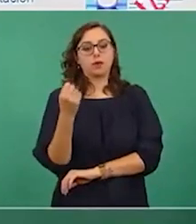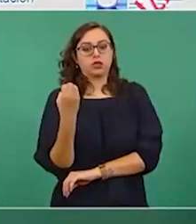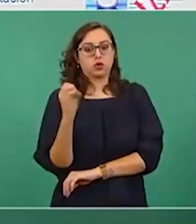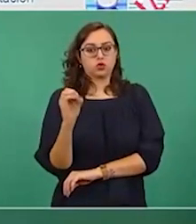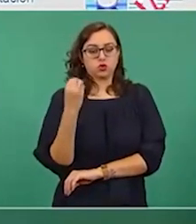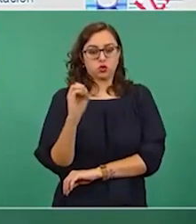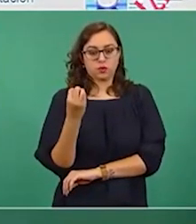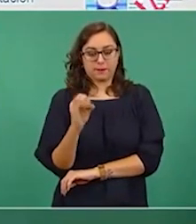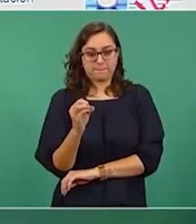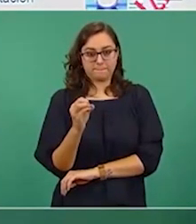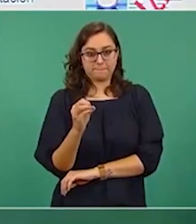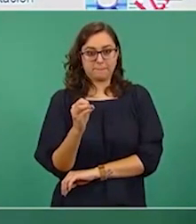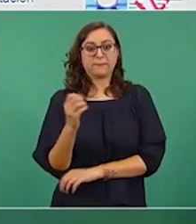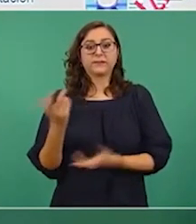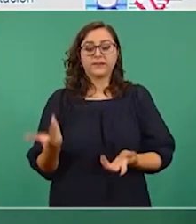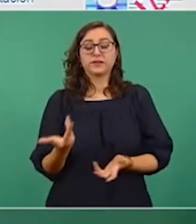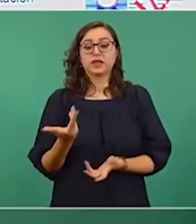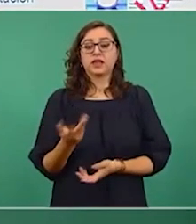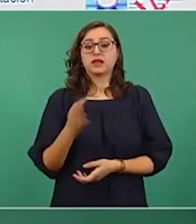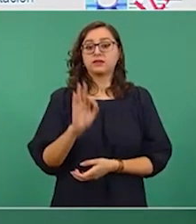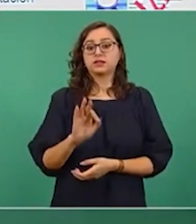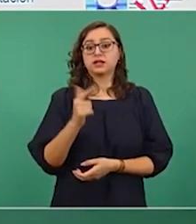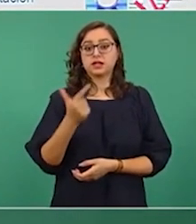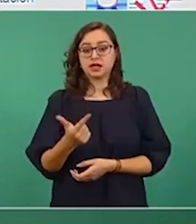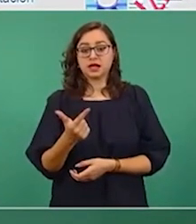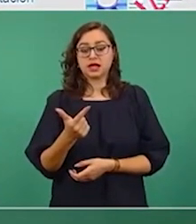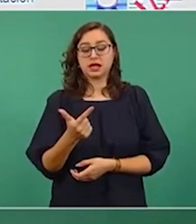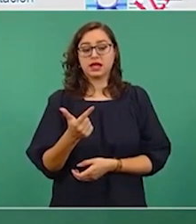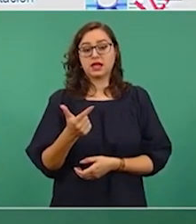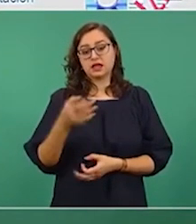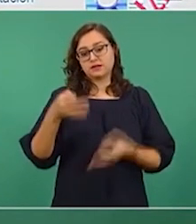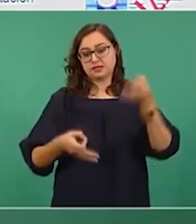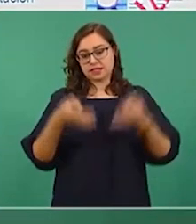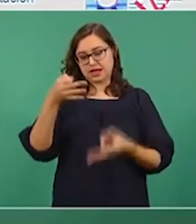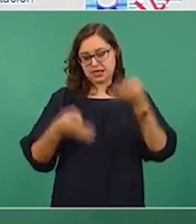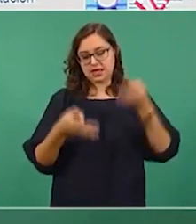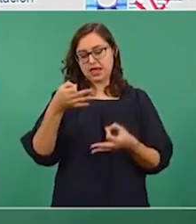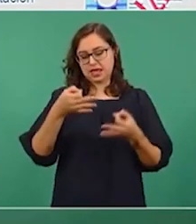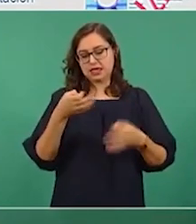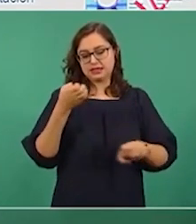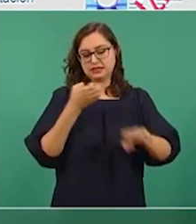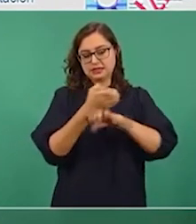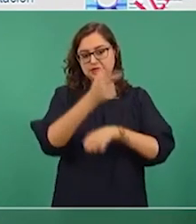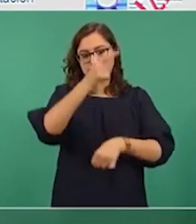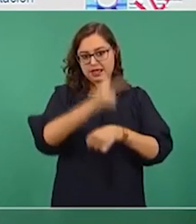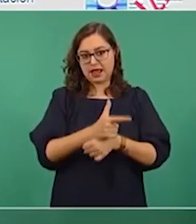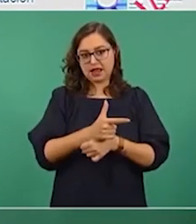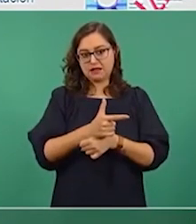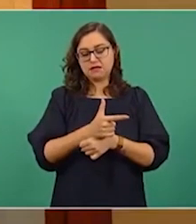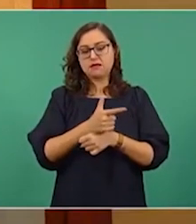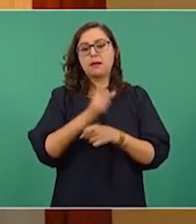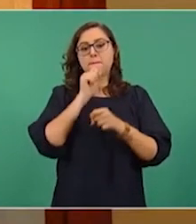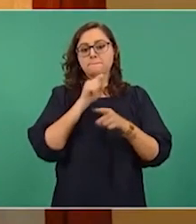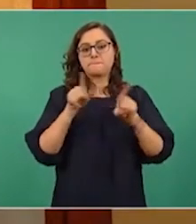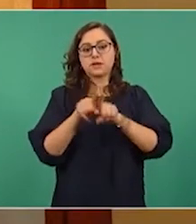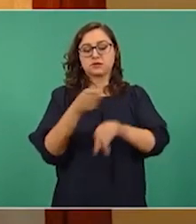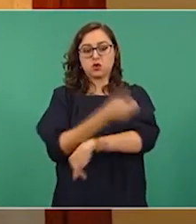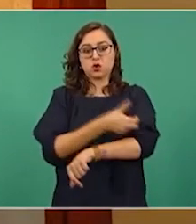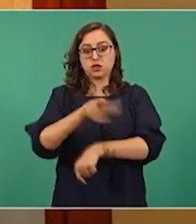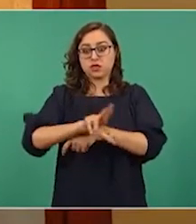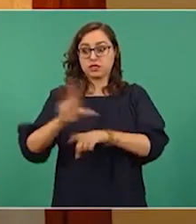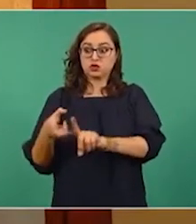fue una acción de la Fiscalía General del Estado, el fiscal Peinbert y también la Coordinación